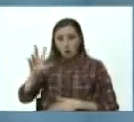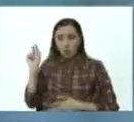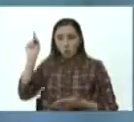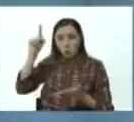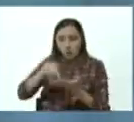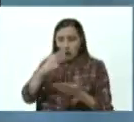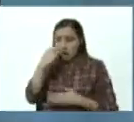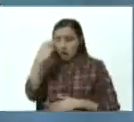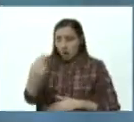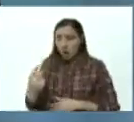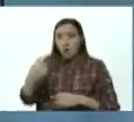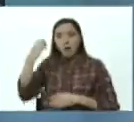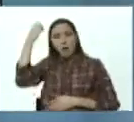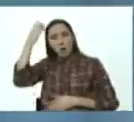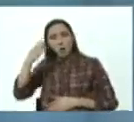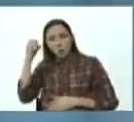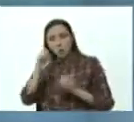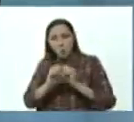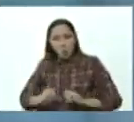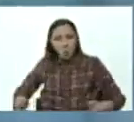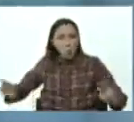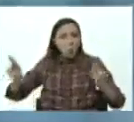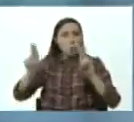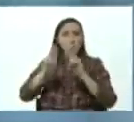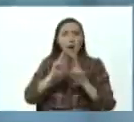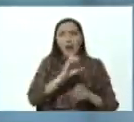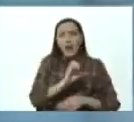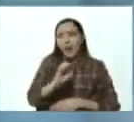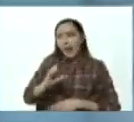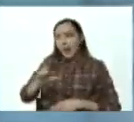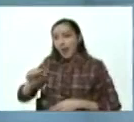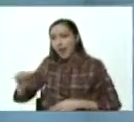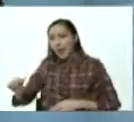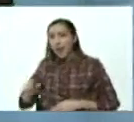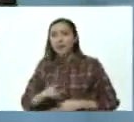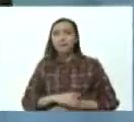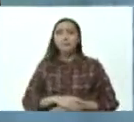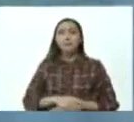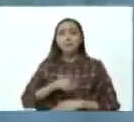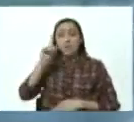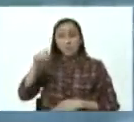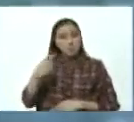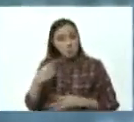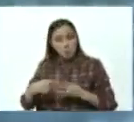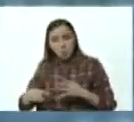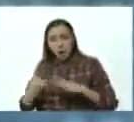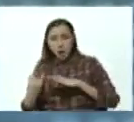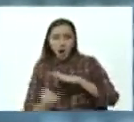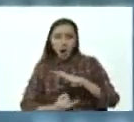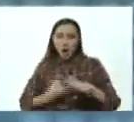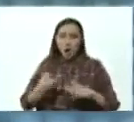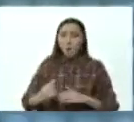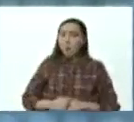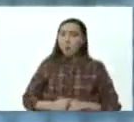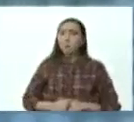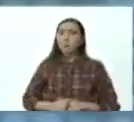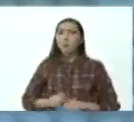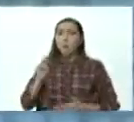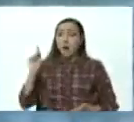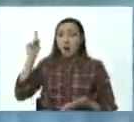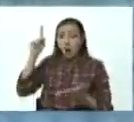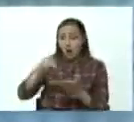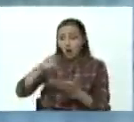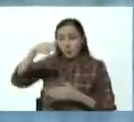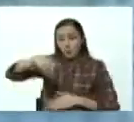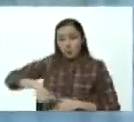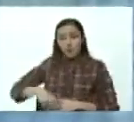Europea desde Naciones Unidas desde la CELAT que es el Consejo de Expertos Electorales de Latinoamérica y todas y cada una de las iniciativas para tener en el país